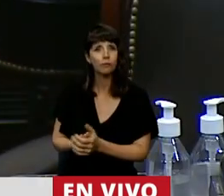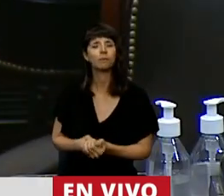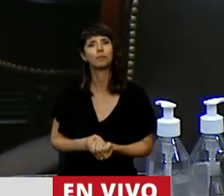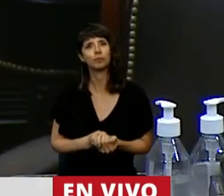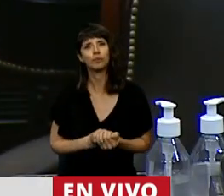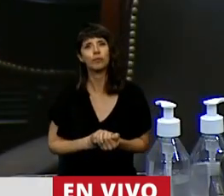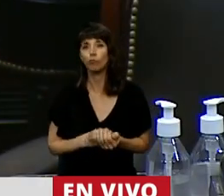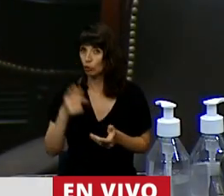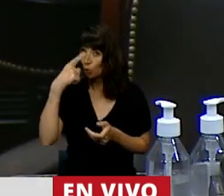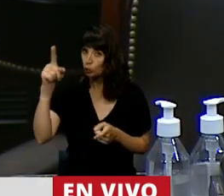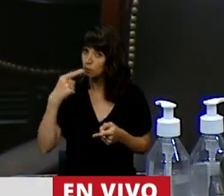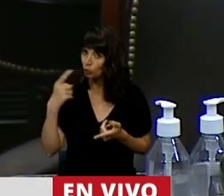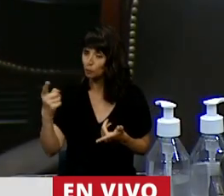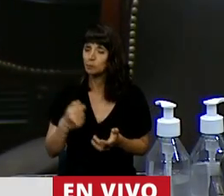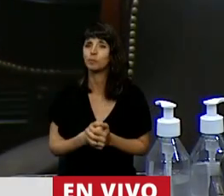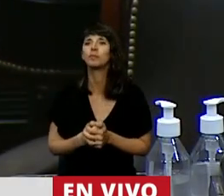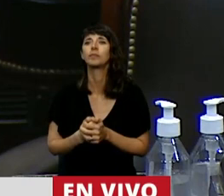para cerrar mi intervención,